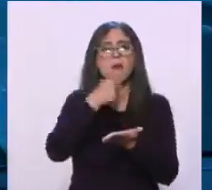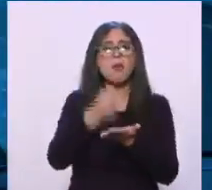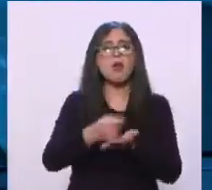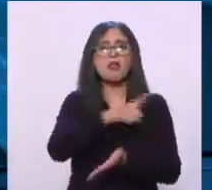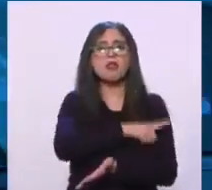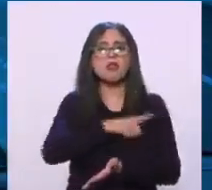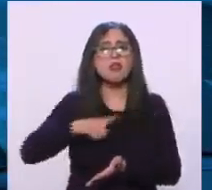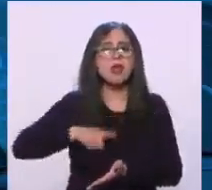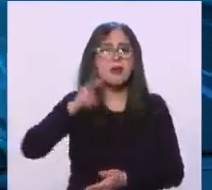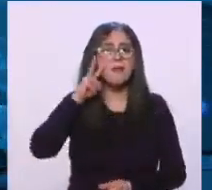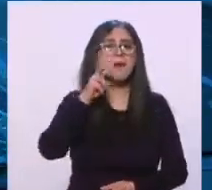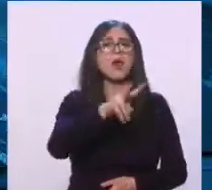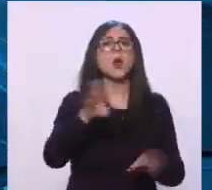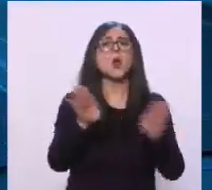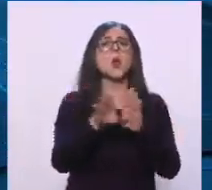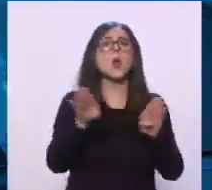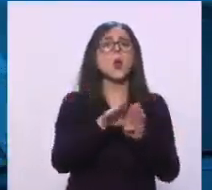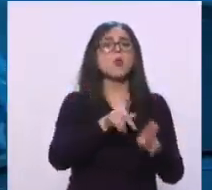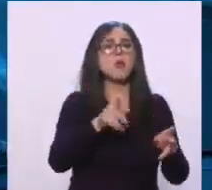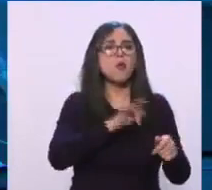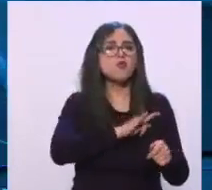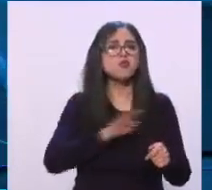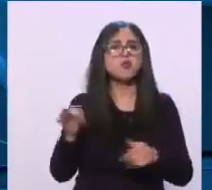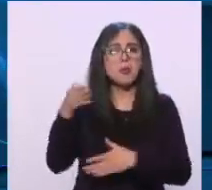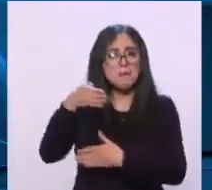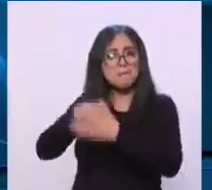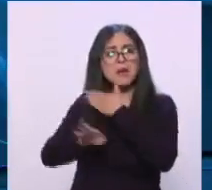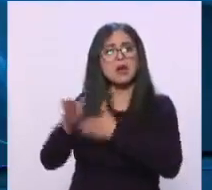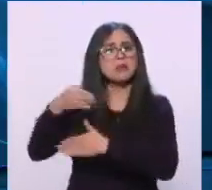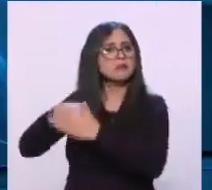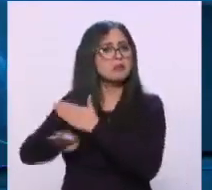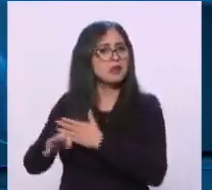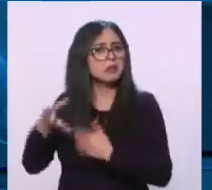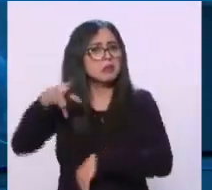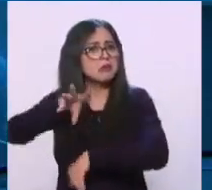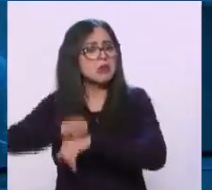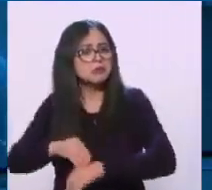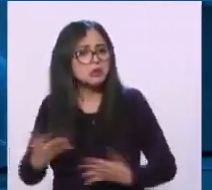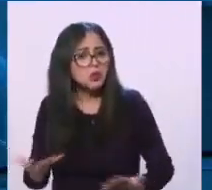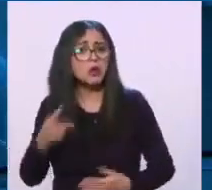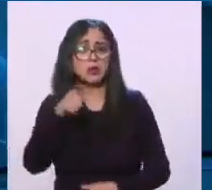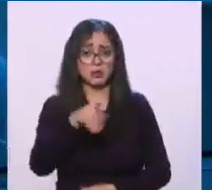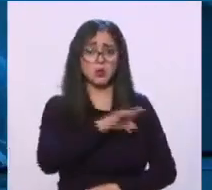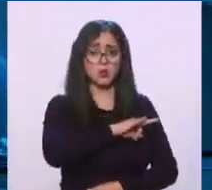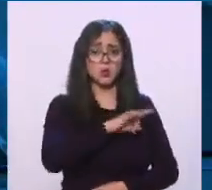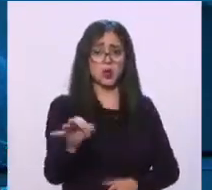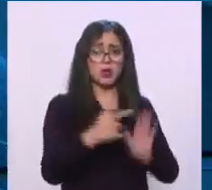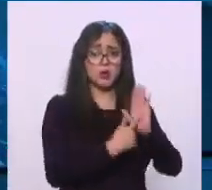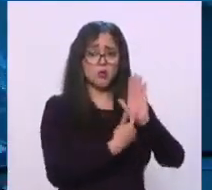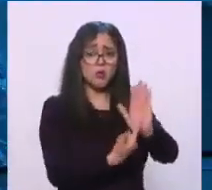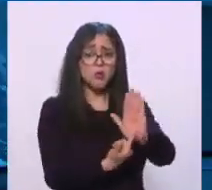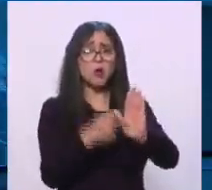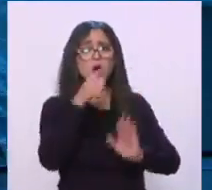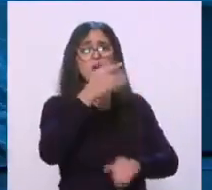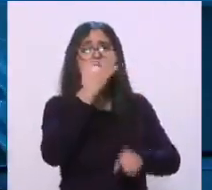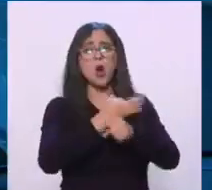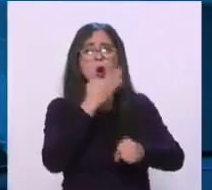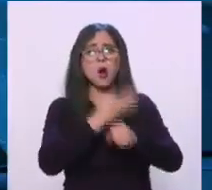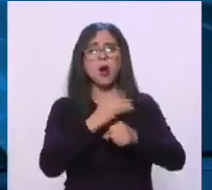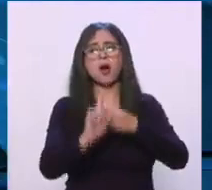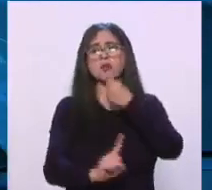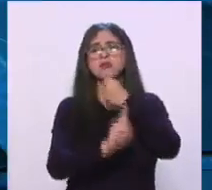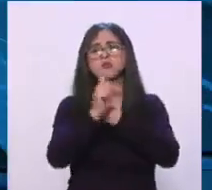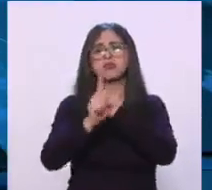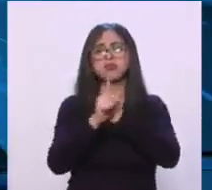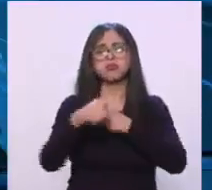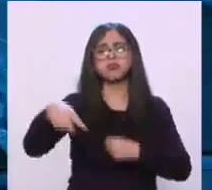cómo es que le dieron acceso a este personaje, y hay que preguntarnos si se vale hacer este tipo de campañas en medio de esta tragedia, ¿no?